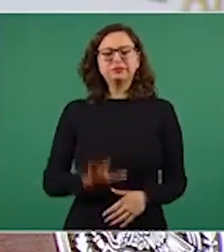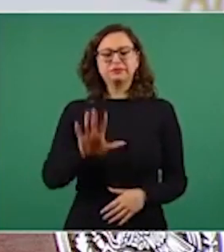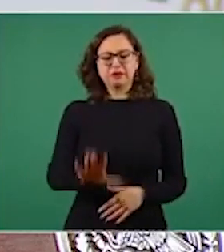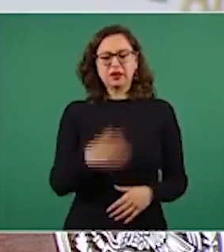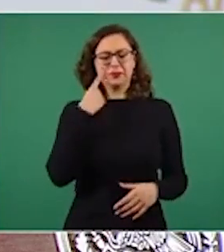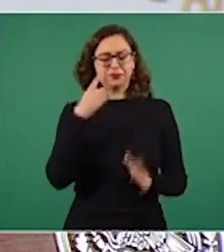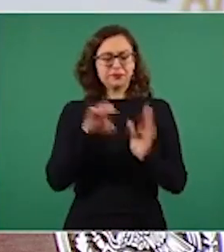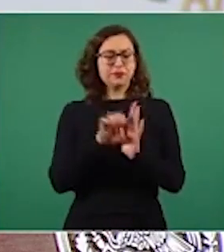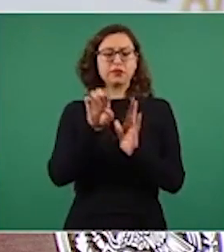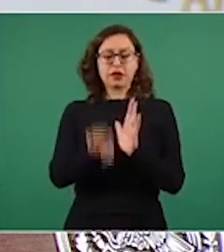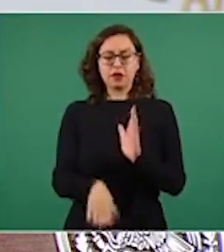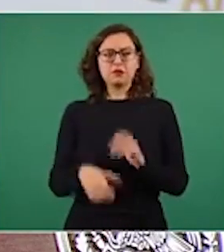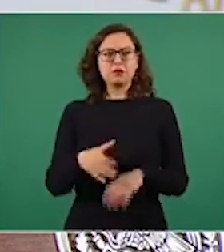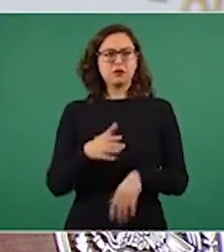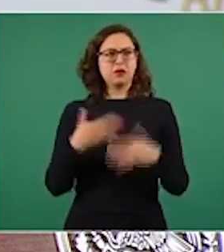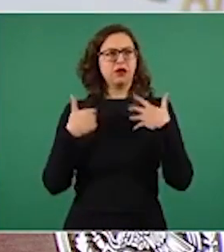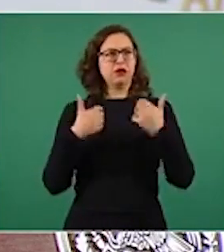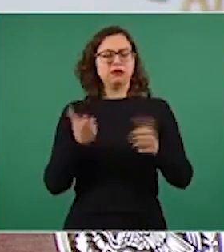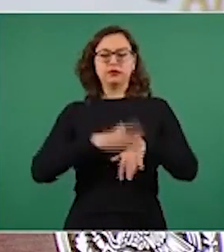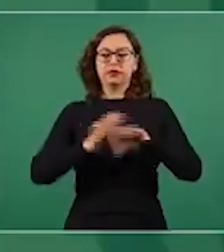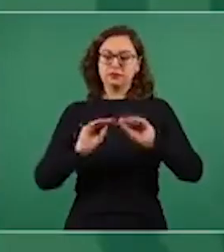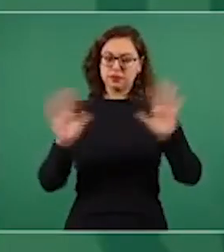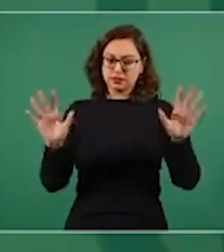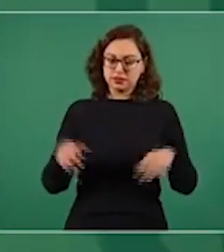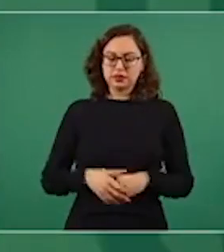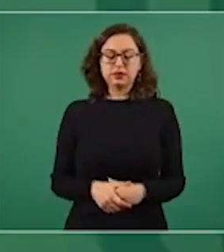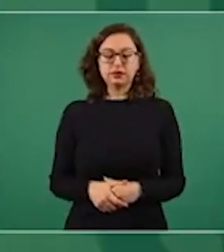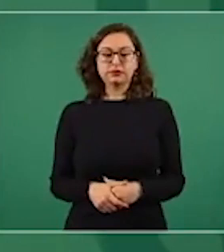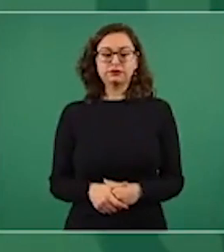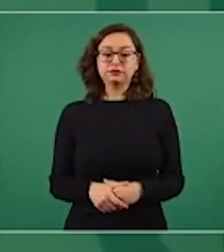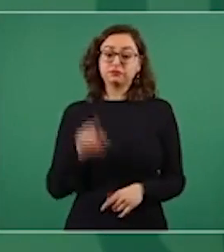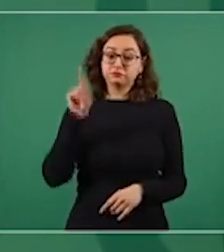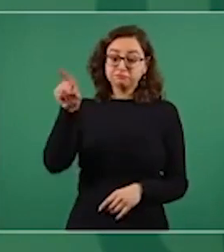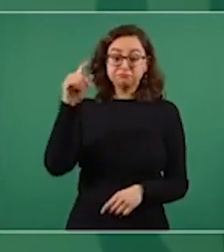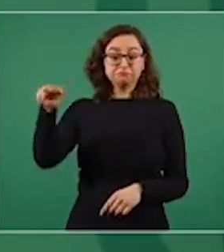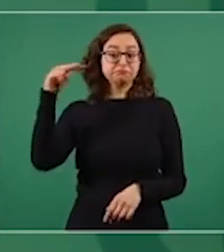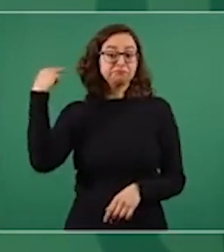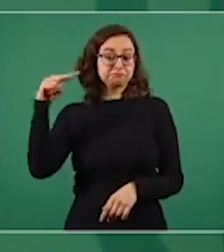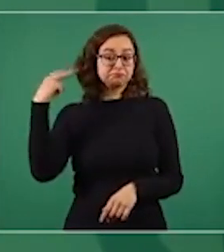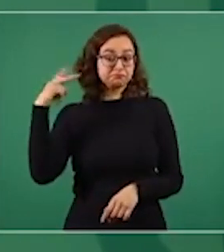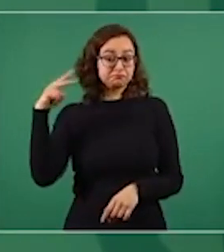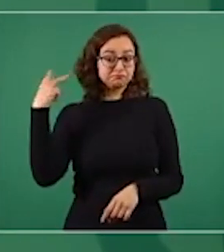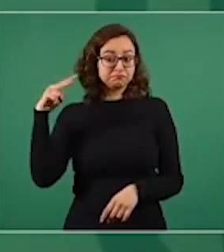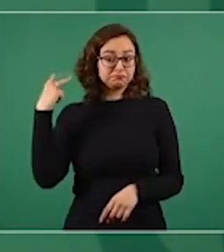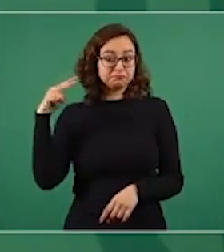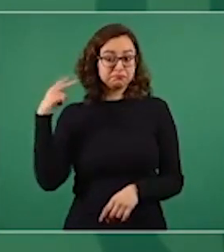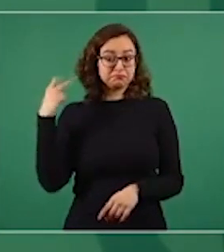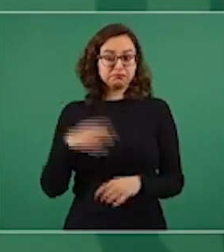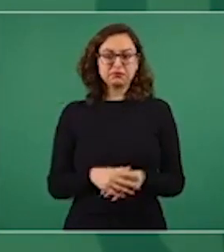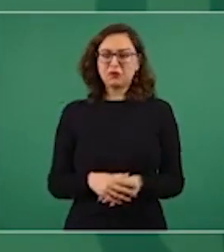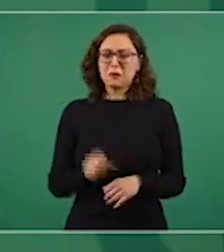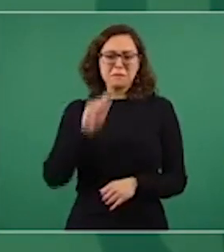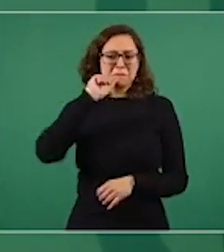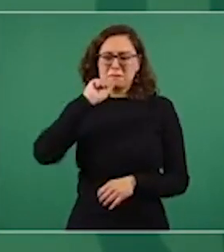que ayuda a entender estas cosas. Veracruz. Veracruz. Había un fiscal así,